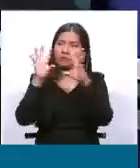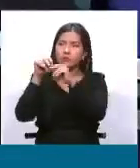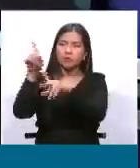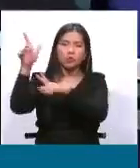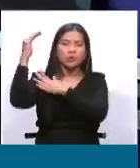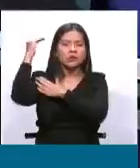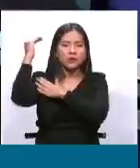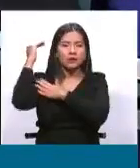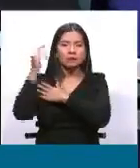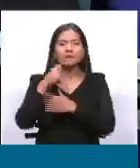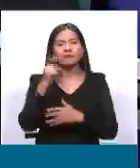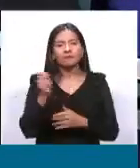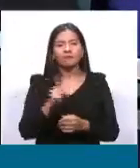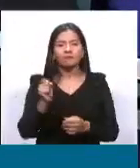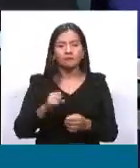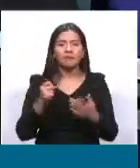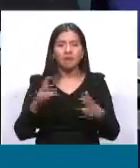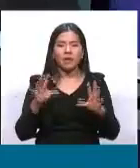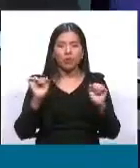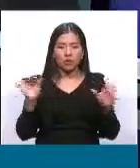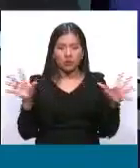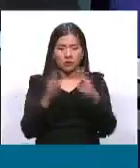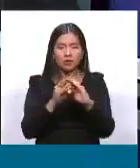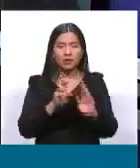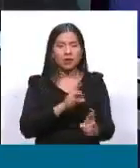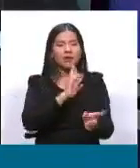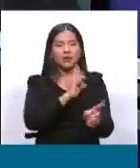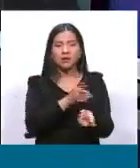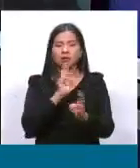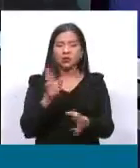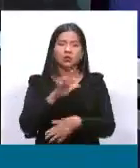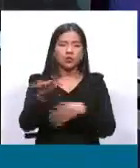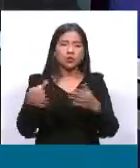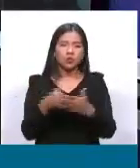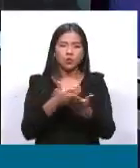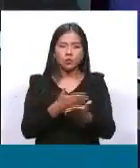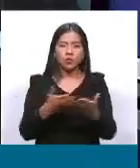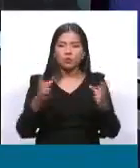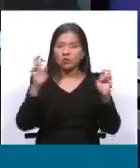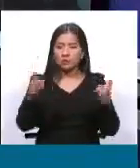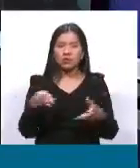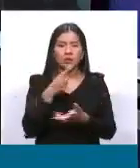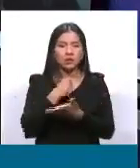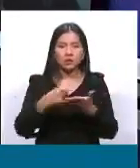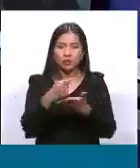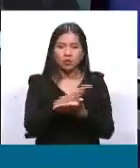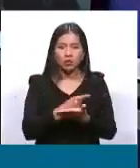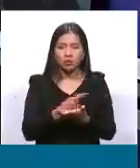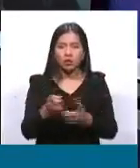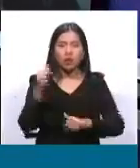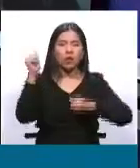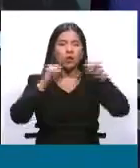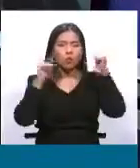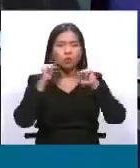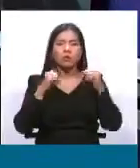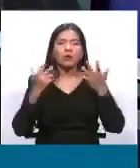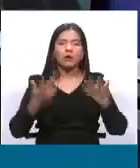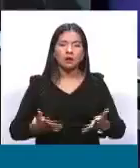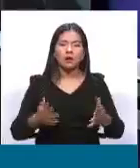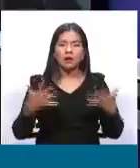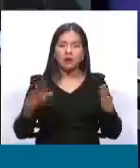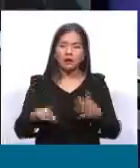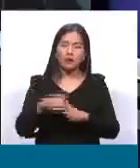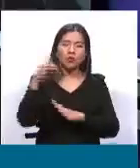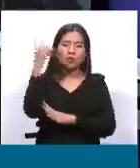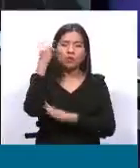donde efectivamente se puedan responder todos estos elementos en discusión y las dudas que existen en el nivel nacional